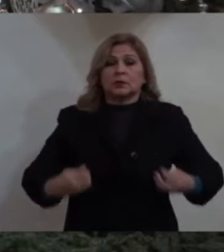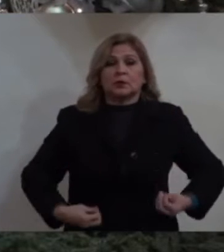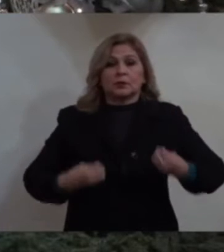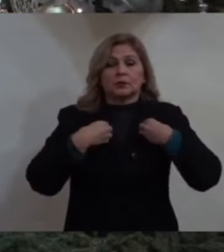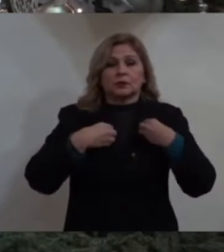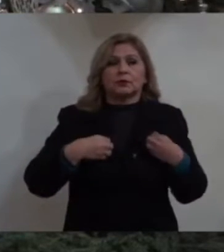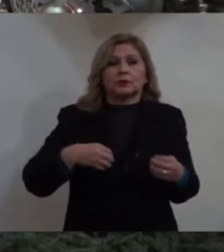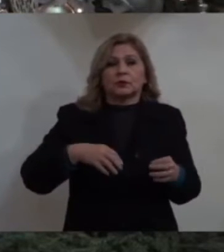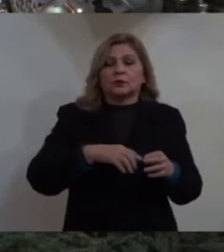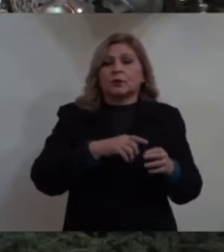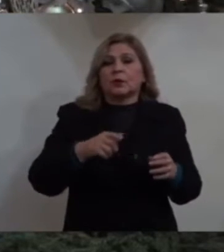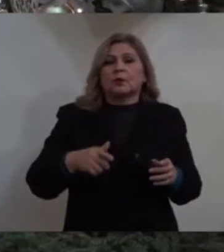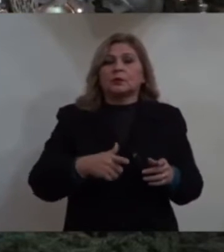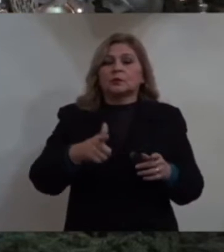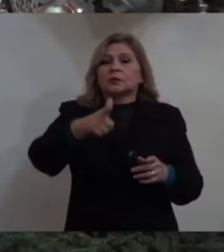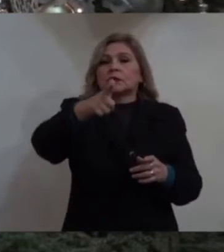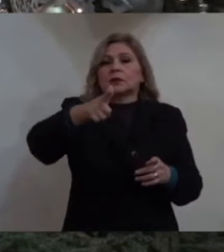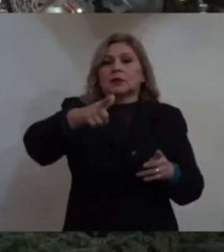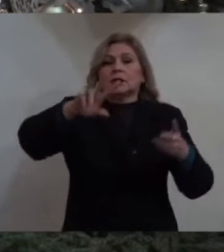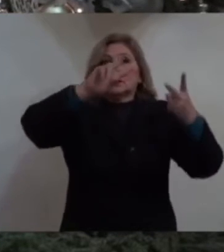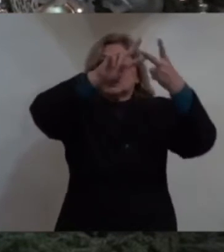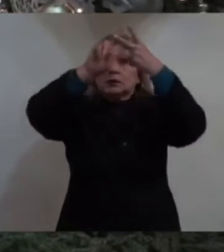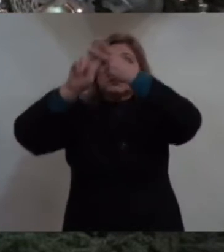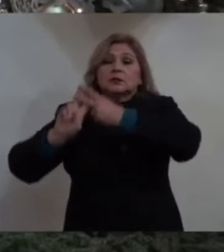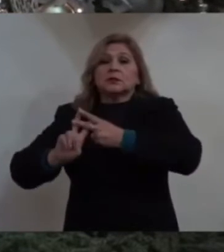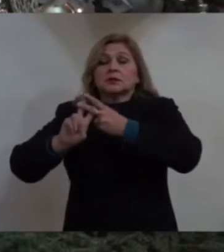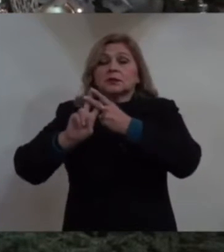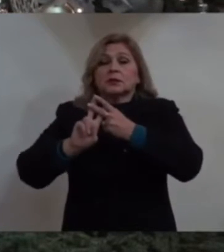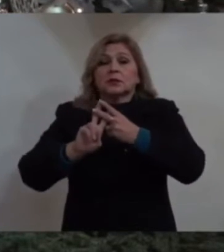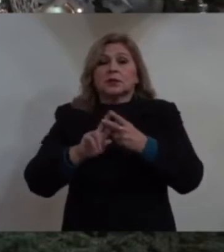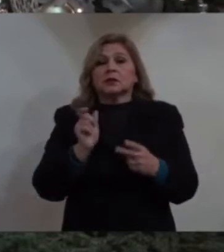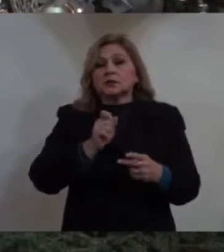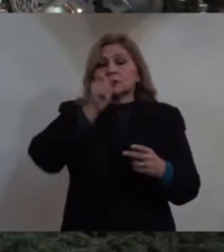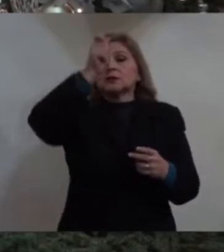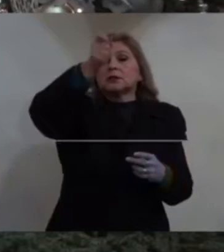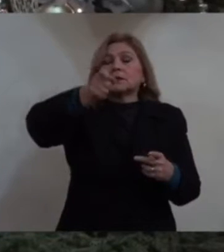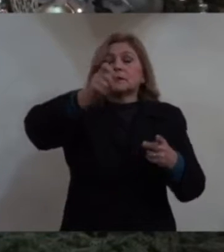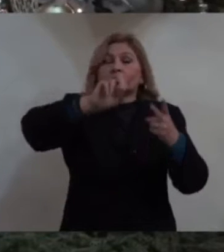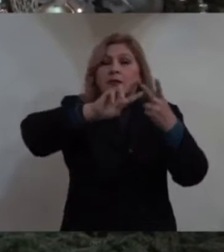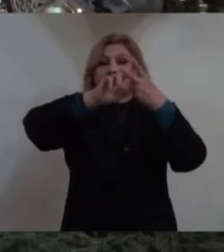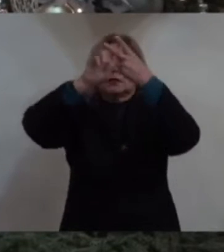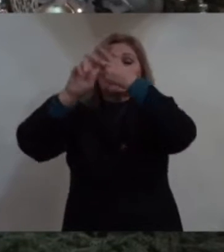simboliza la orientación, el rumbo.